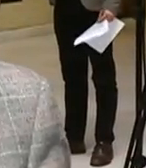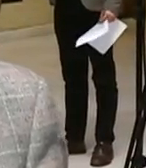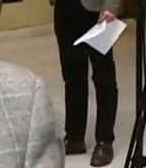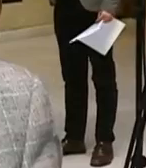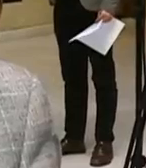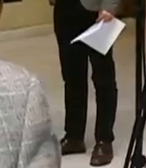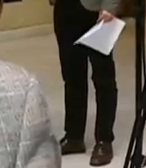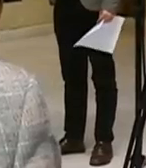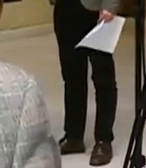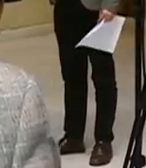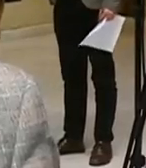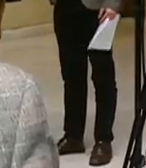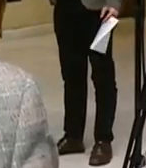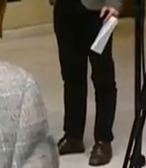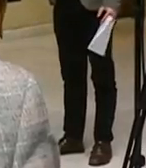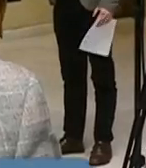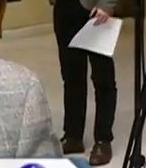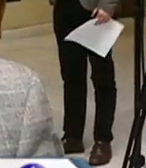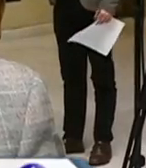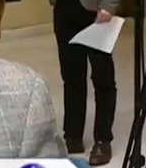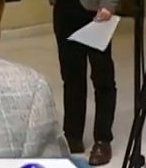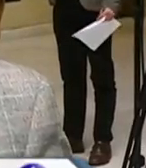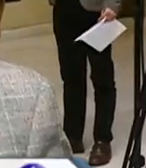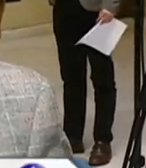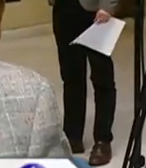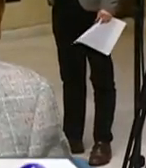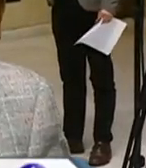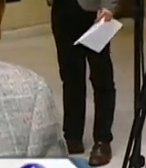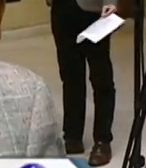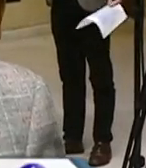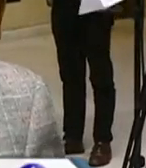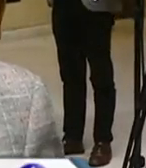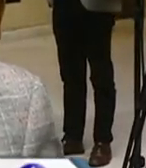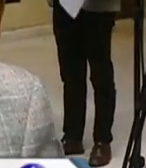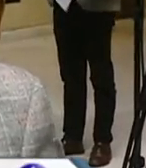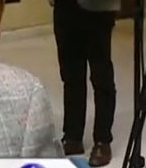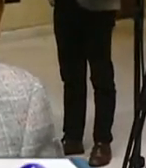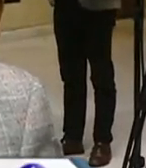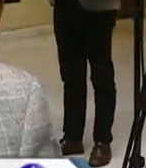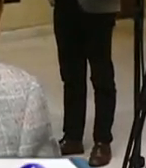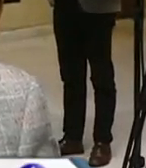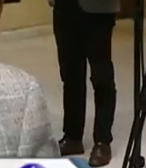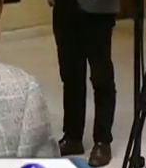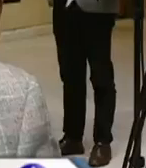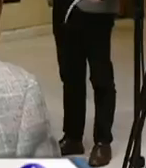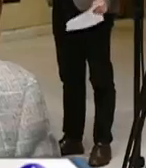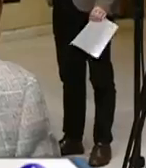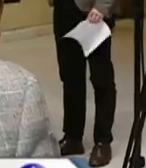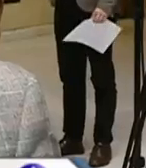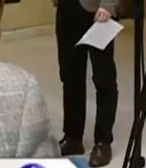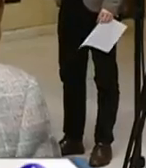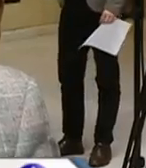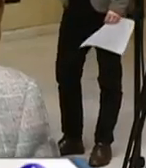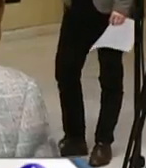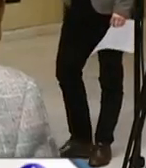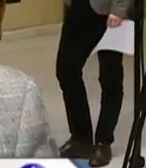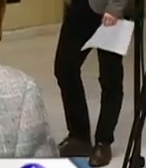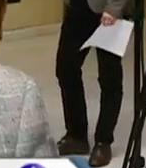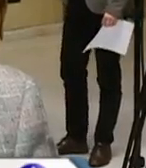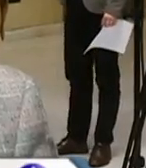lugar resolver un conflicto que era muy difícil de una